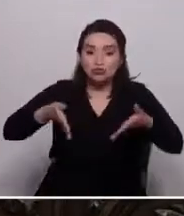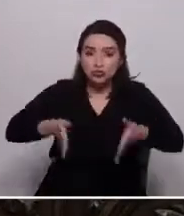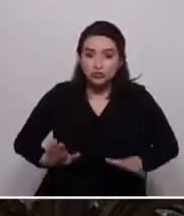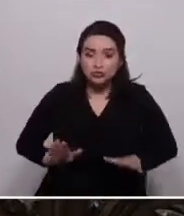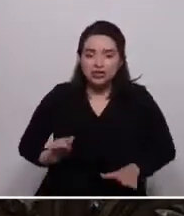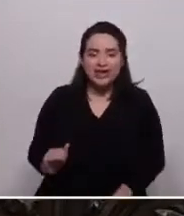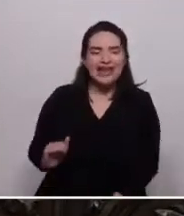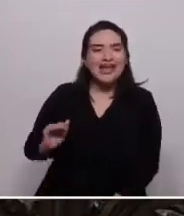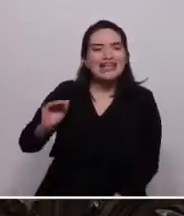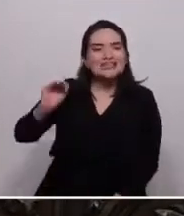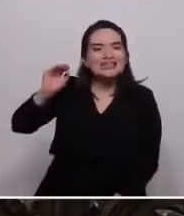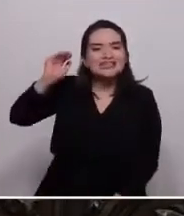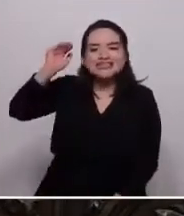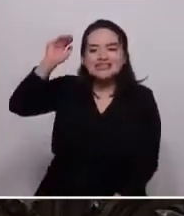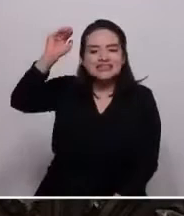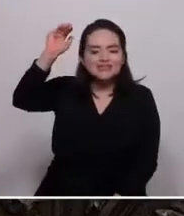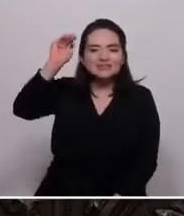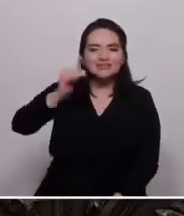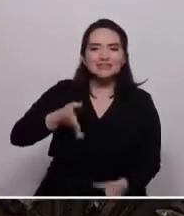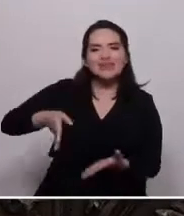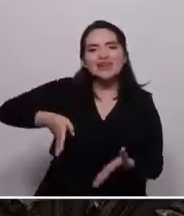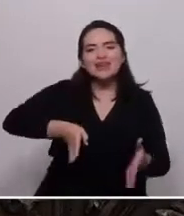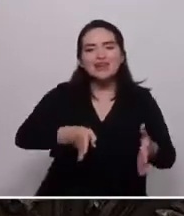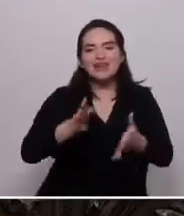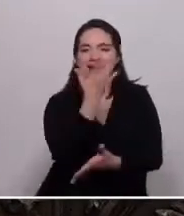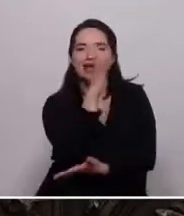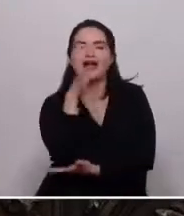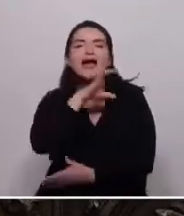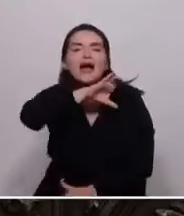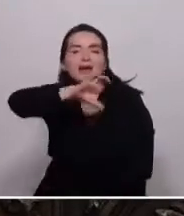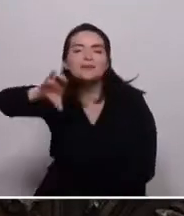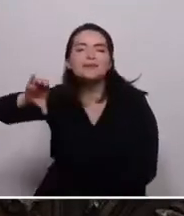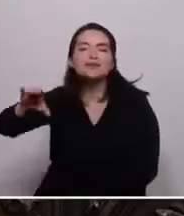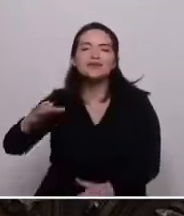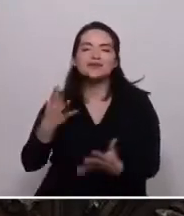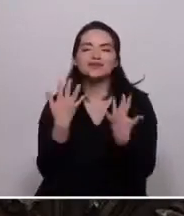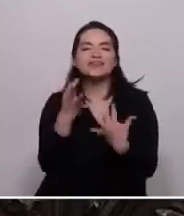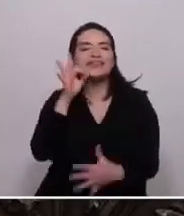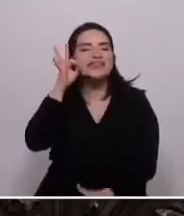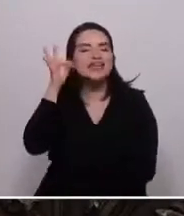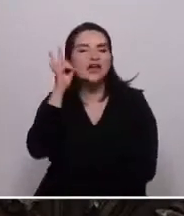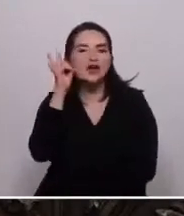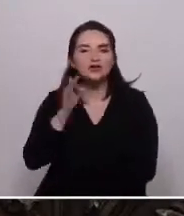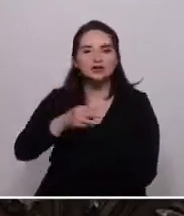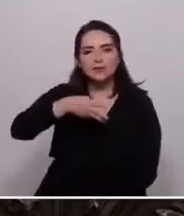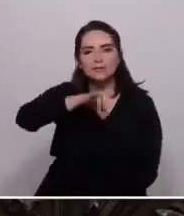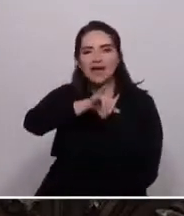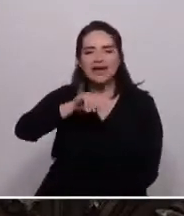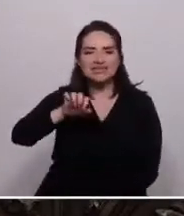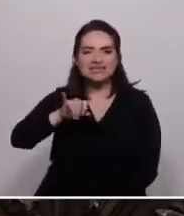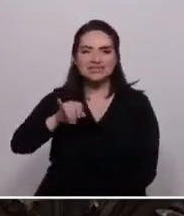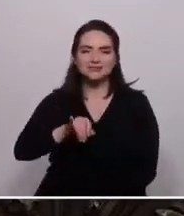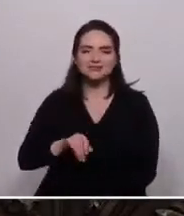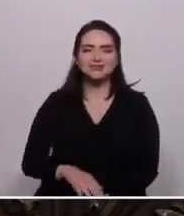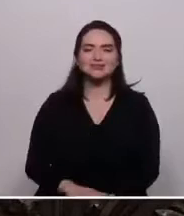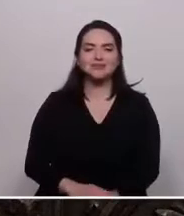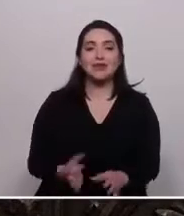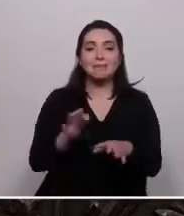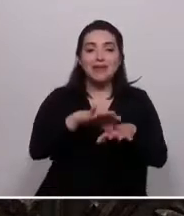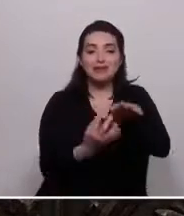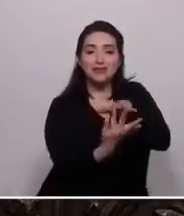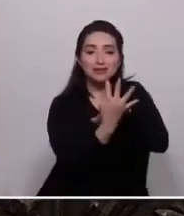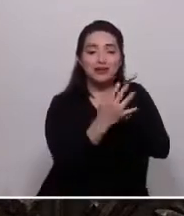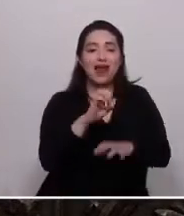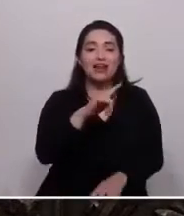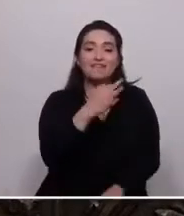crecí rodeada de alamedas, campos de trigos, maíz, viñas y plantaciones de alfalfa que servían para